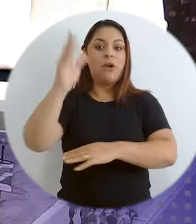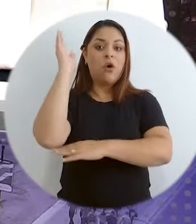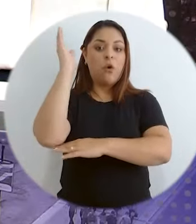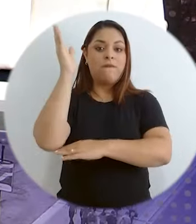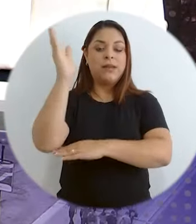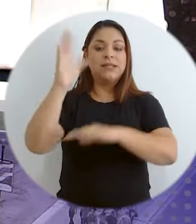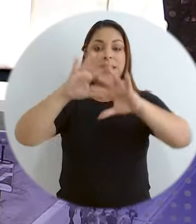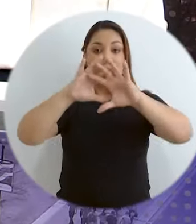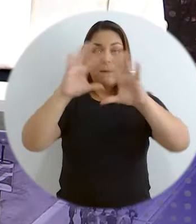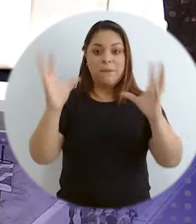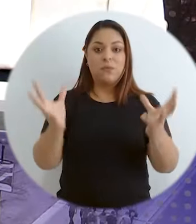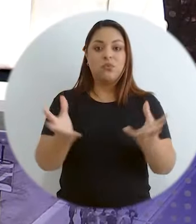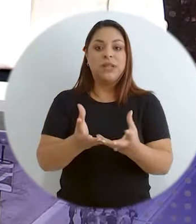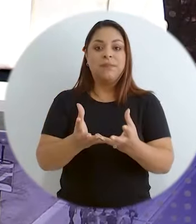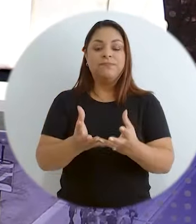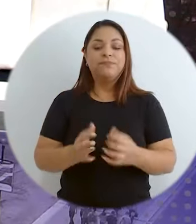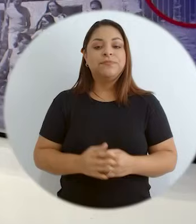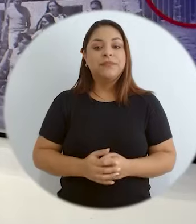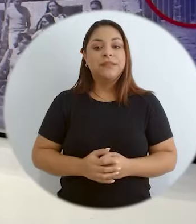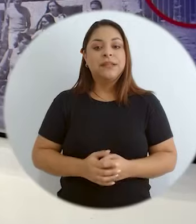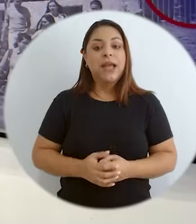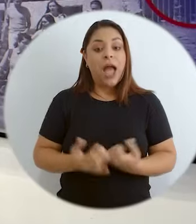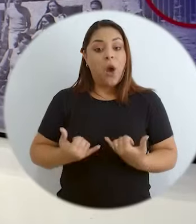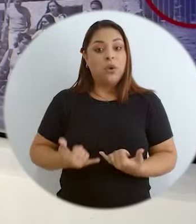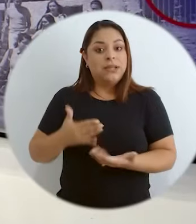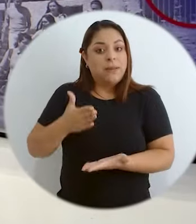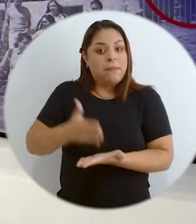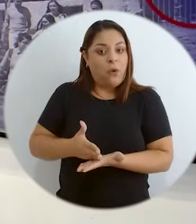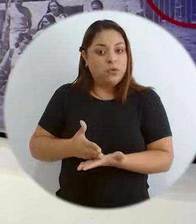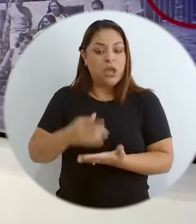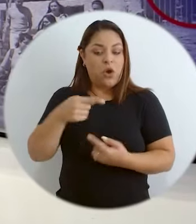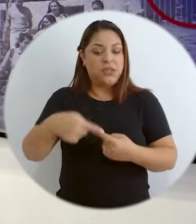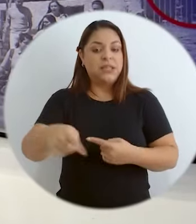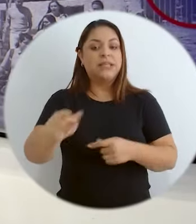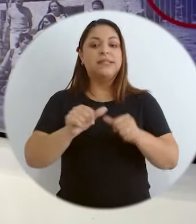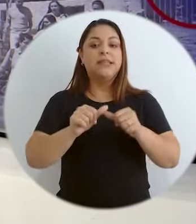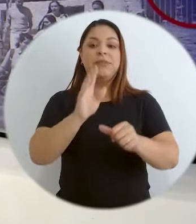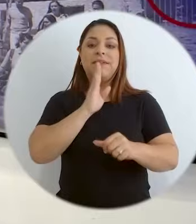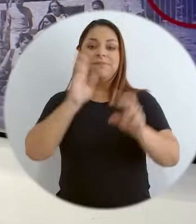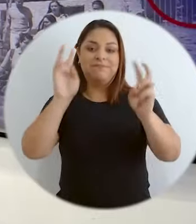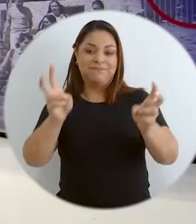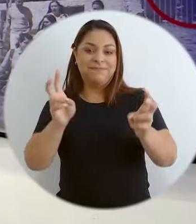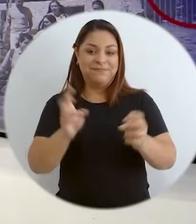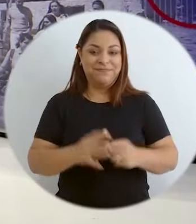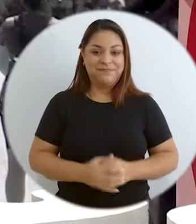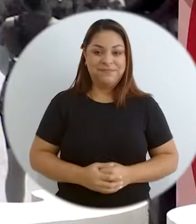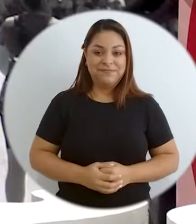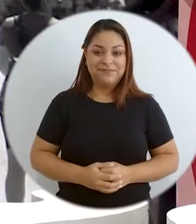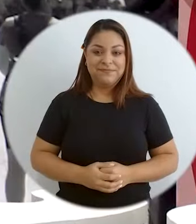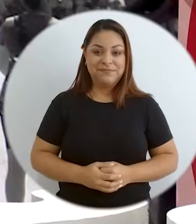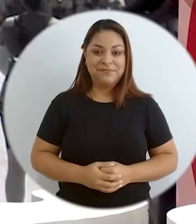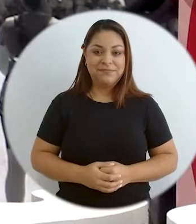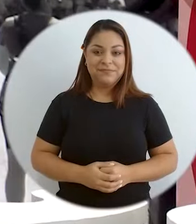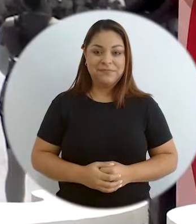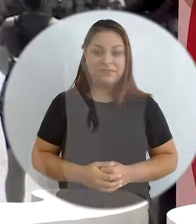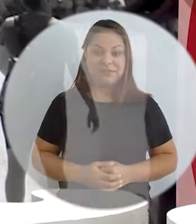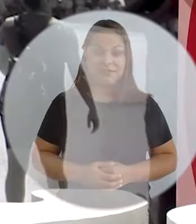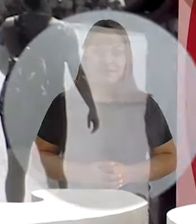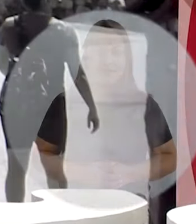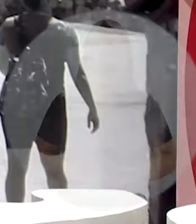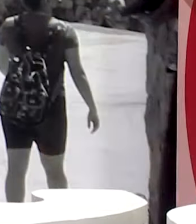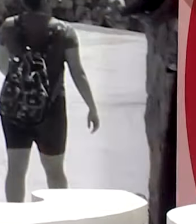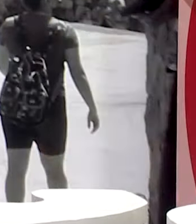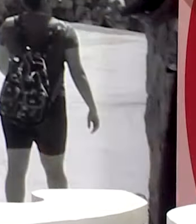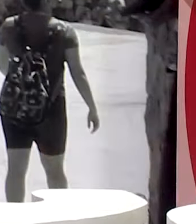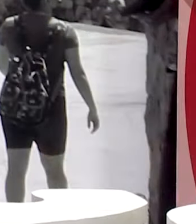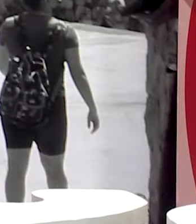se están planteando en el marco de esta conferencia mundial. Sobre estos retos que tenemos como país vamos a hablar en el siguiente bloque, quédese con una mirada